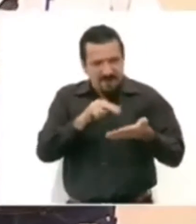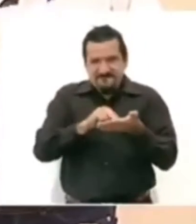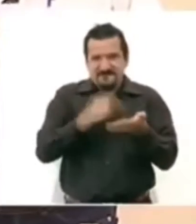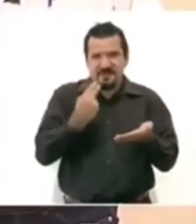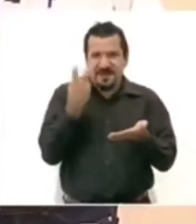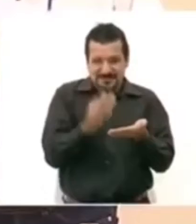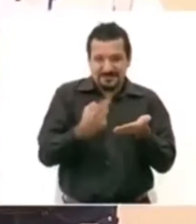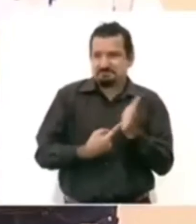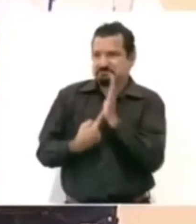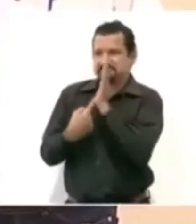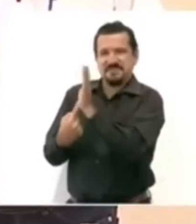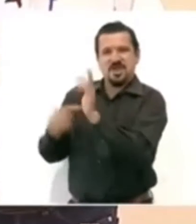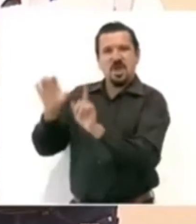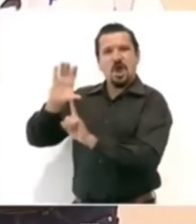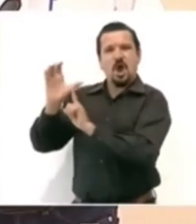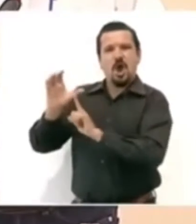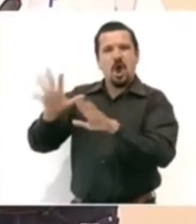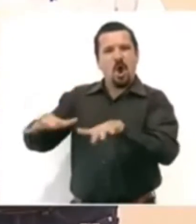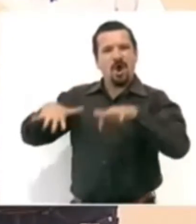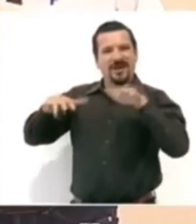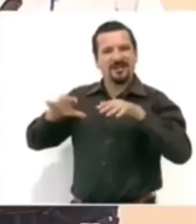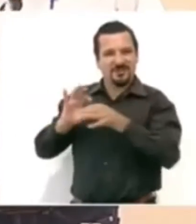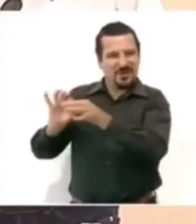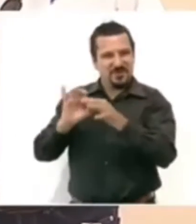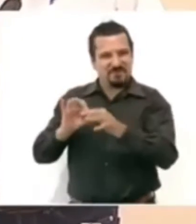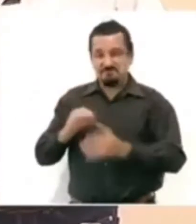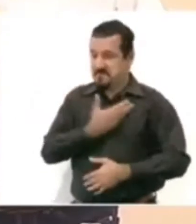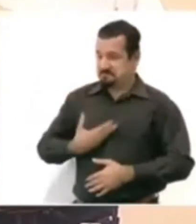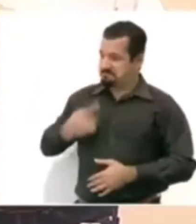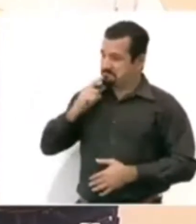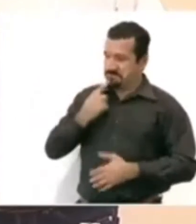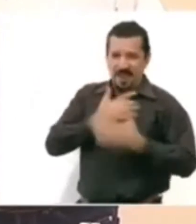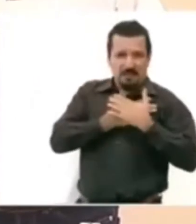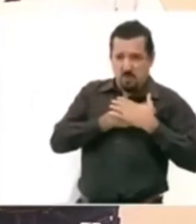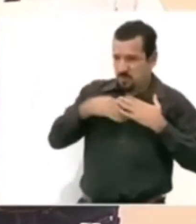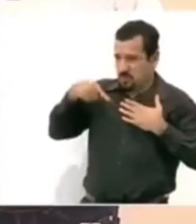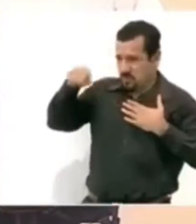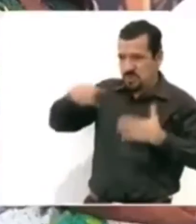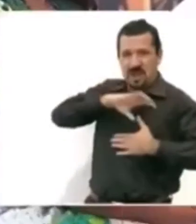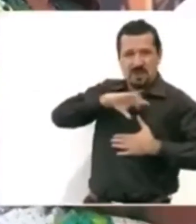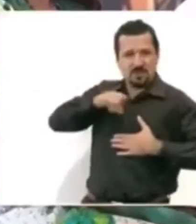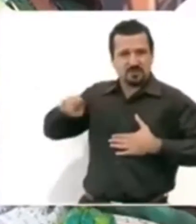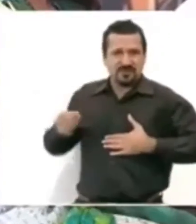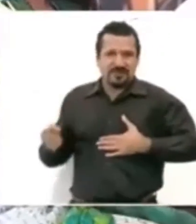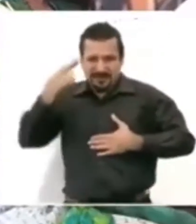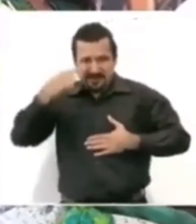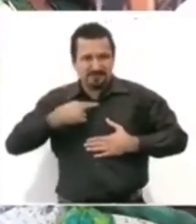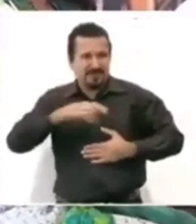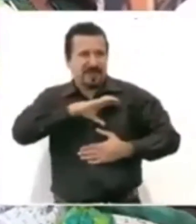Congreso de la Unión. Presidente, amor con amor se paga y nosotros lo queremos y respetamos mucho.